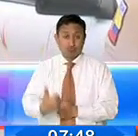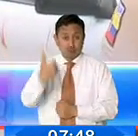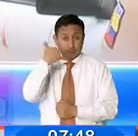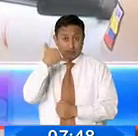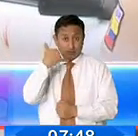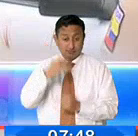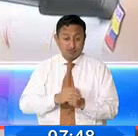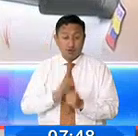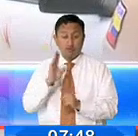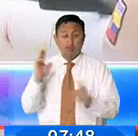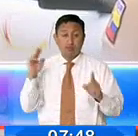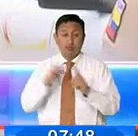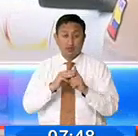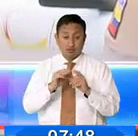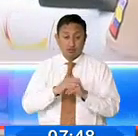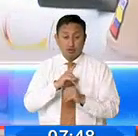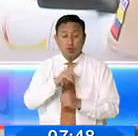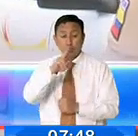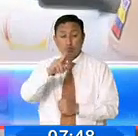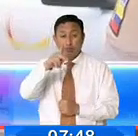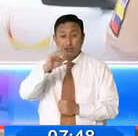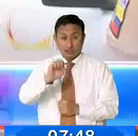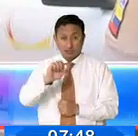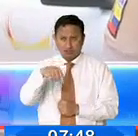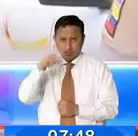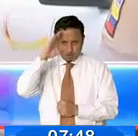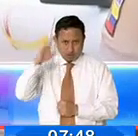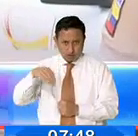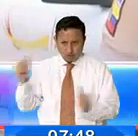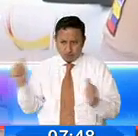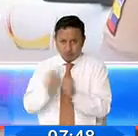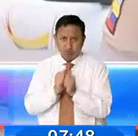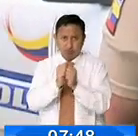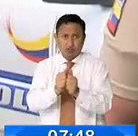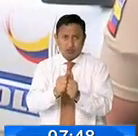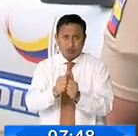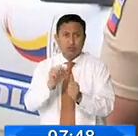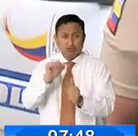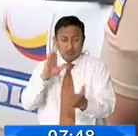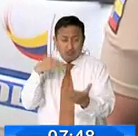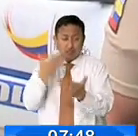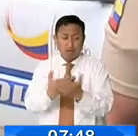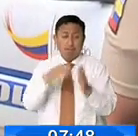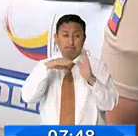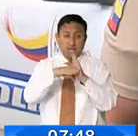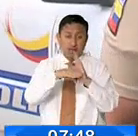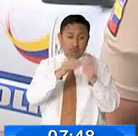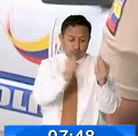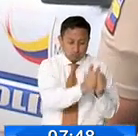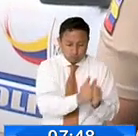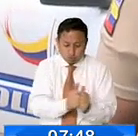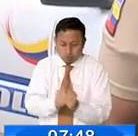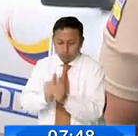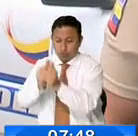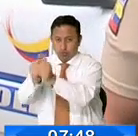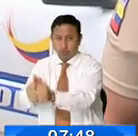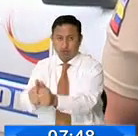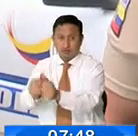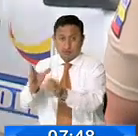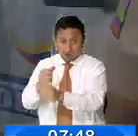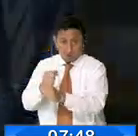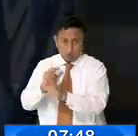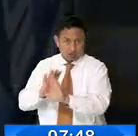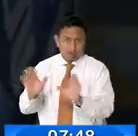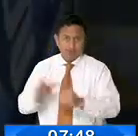a través de los chats de seguridad o en la UPC más cercana, que la Policía Nacional acude a la entidad financiera y le traslada hasta su lugar de